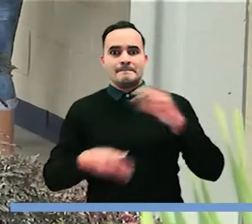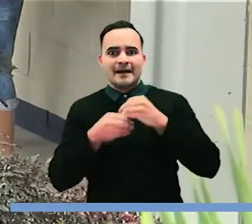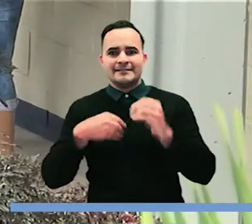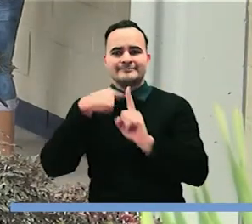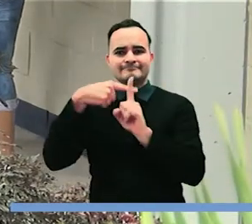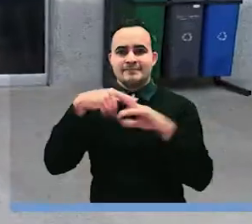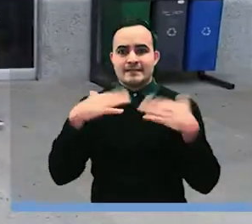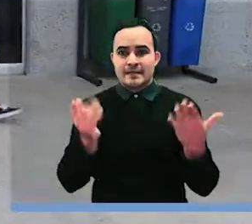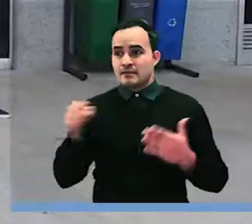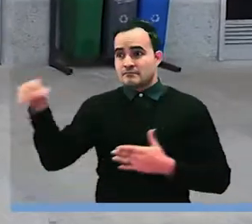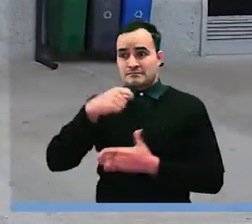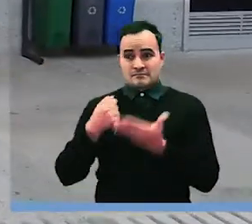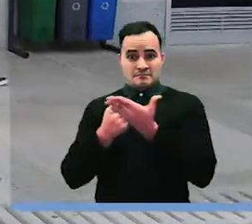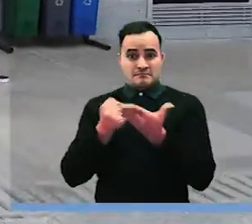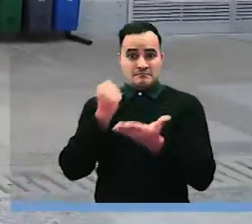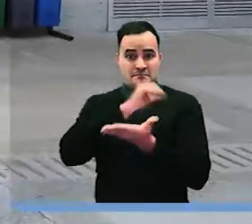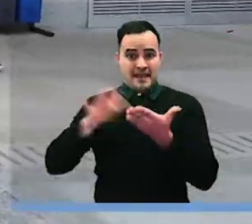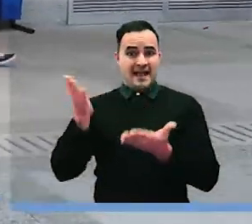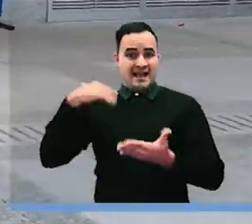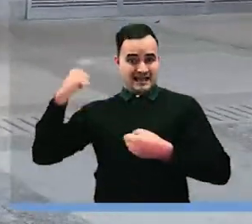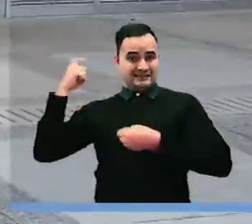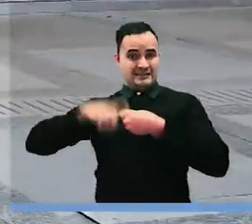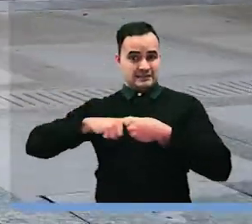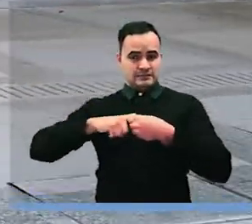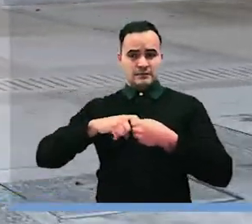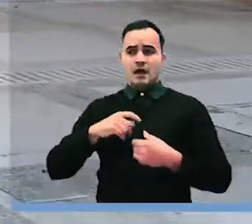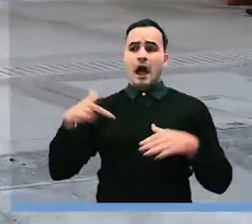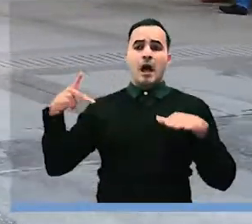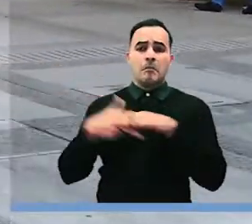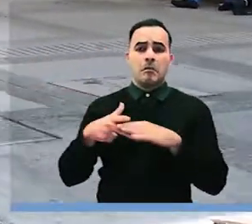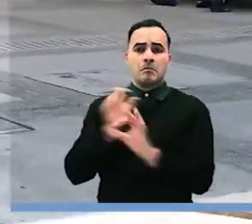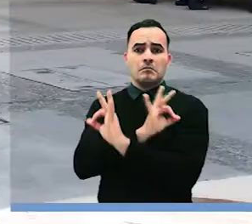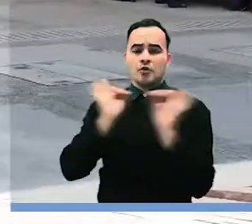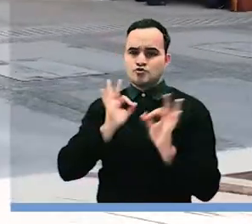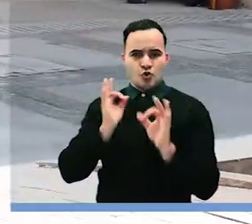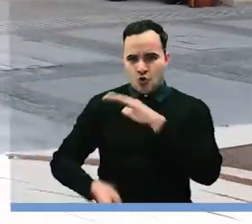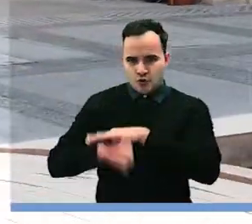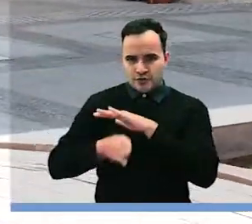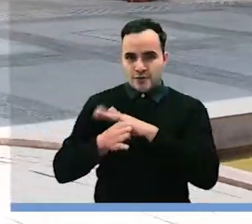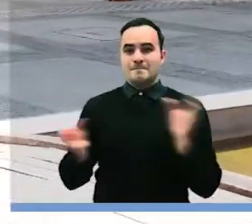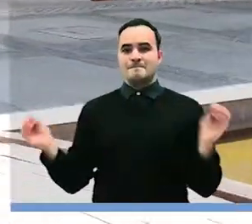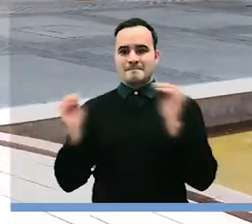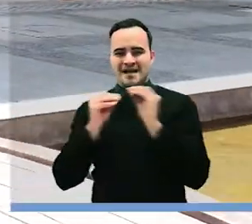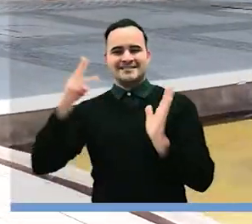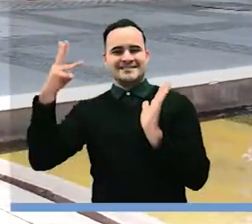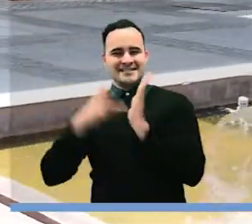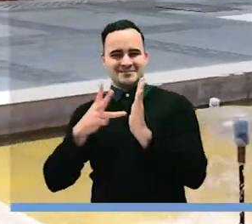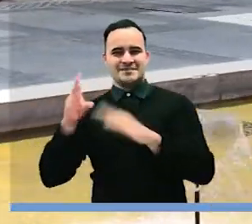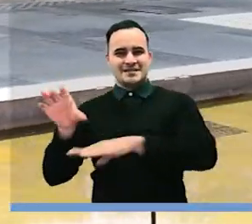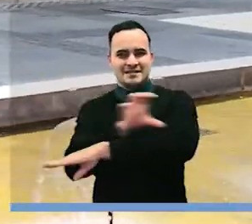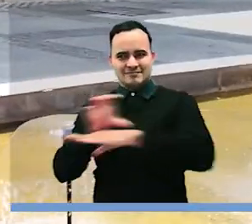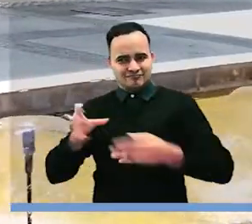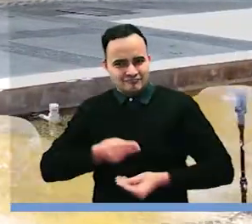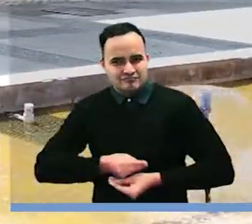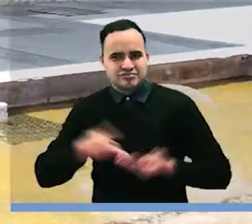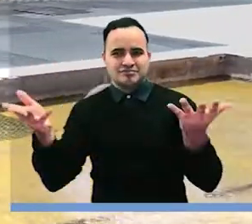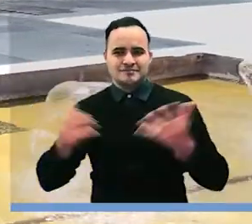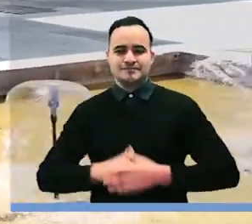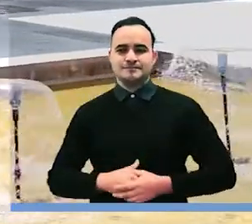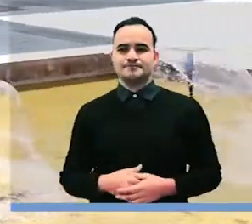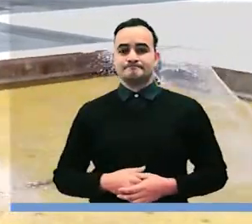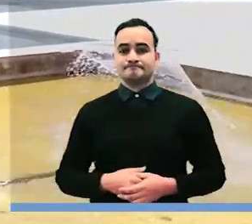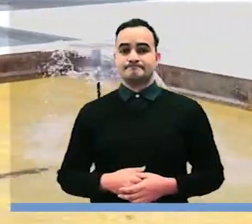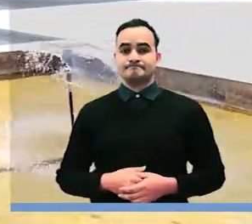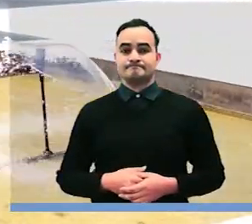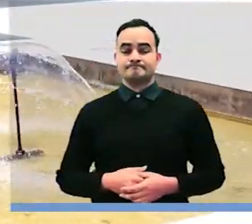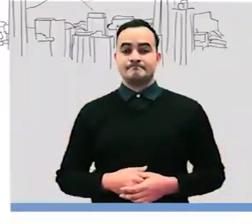beneficio se suman la flexibilización de los requisitos para que los estudiantes becados puedan continuar con sus beneficios y la entrega de 3 mil